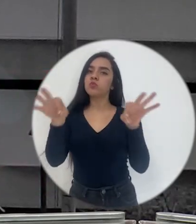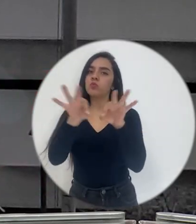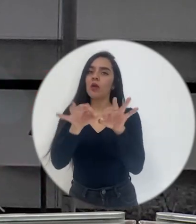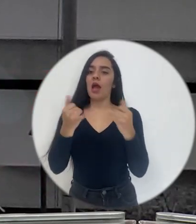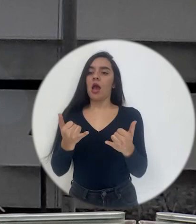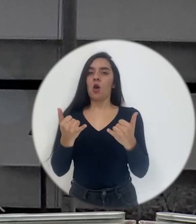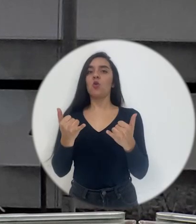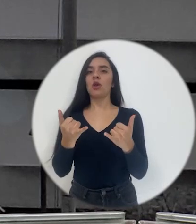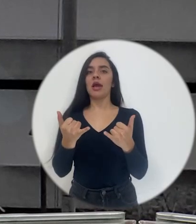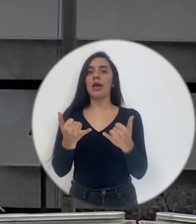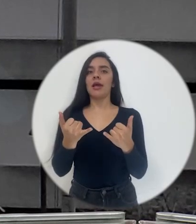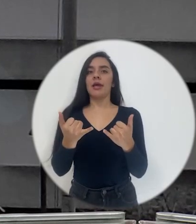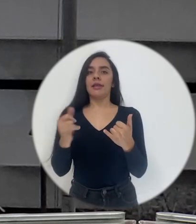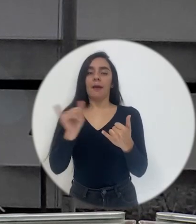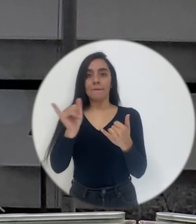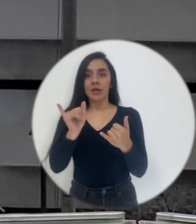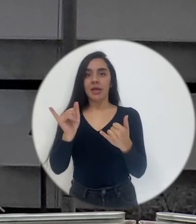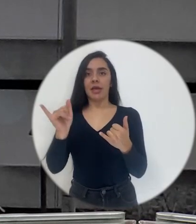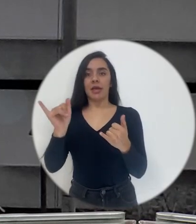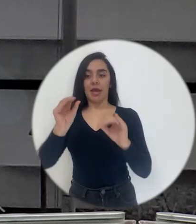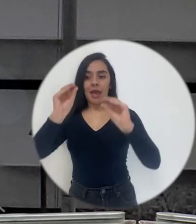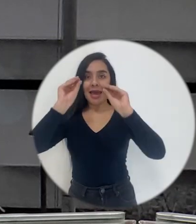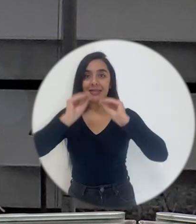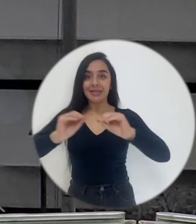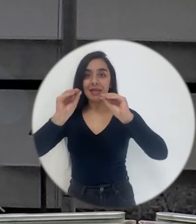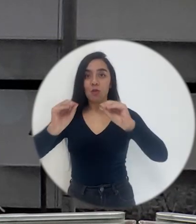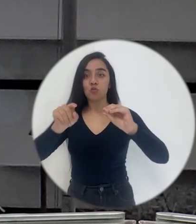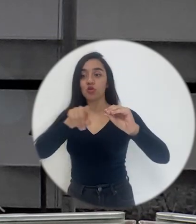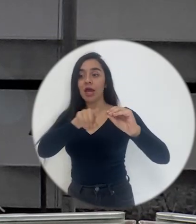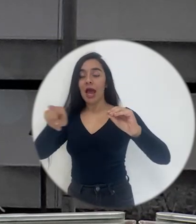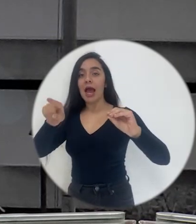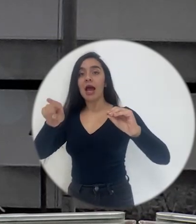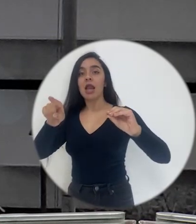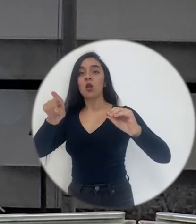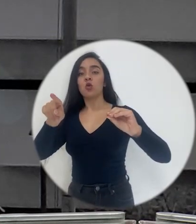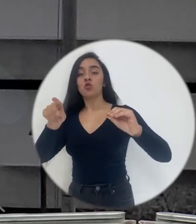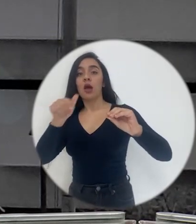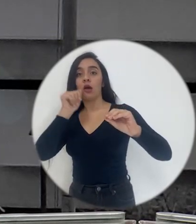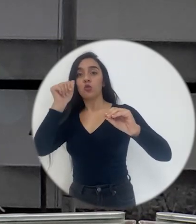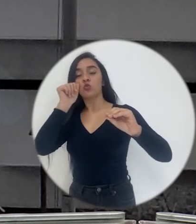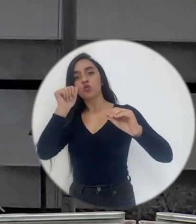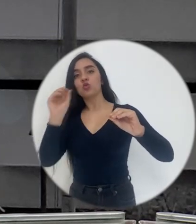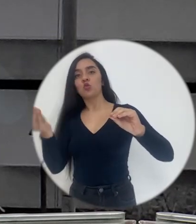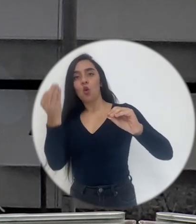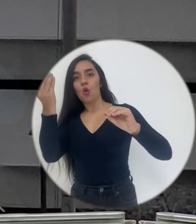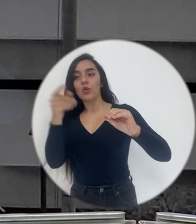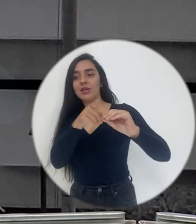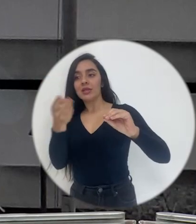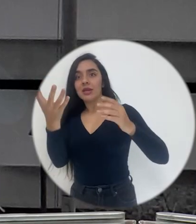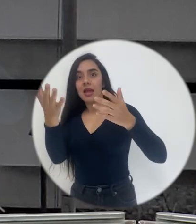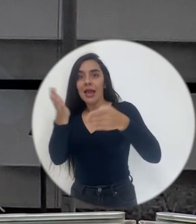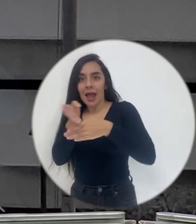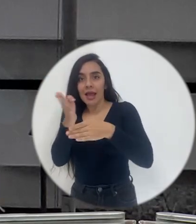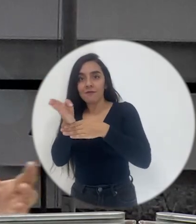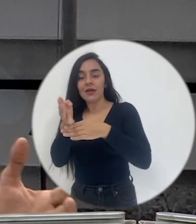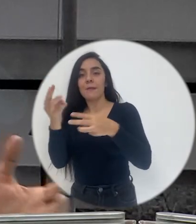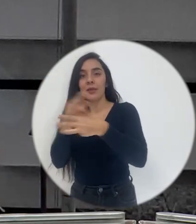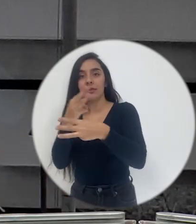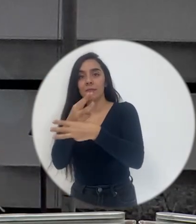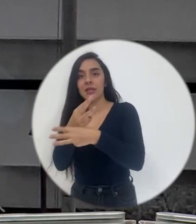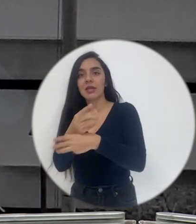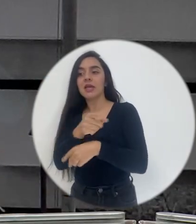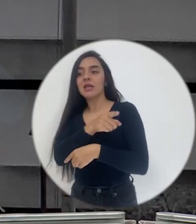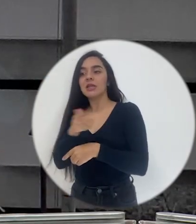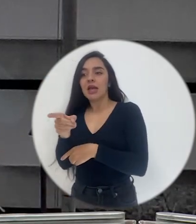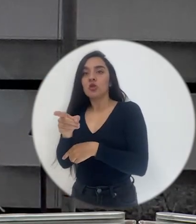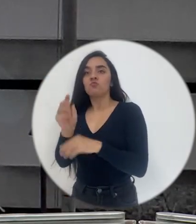que tenemos nosotros ahora que formamos profesores de matemática. ¿Cómo el futuro profesor de matemática? Porque pensamos ahorita